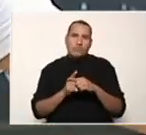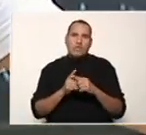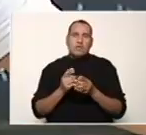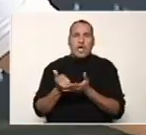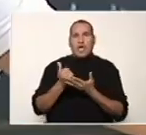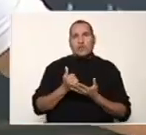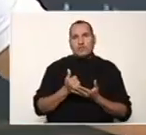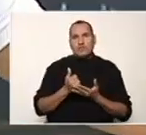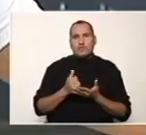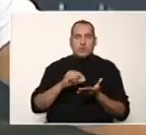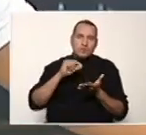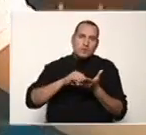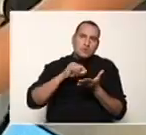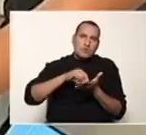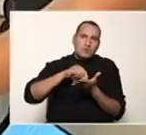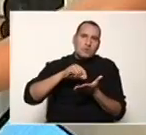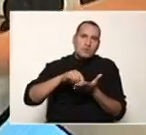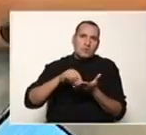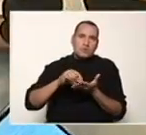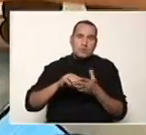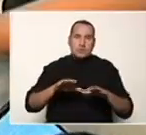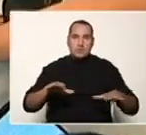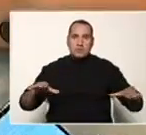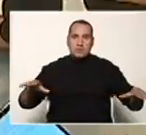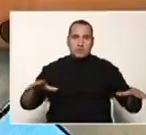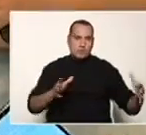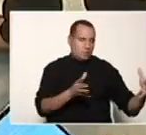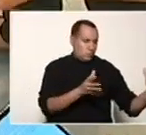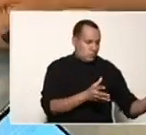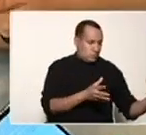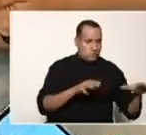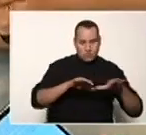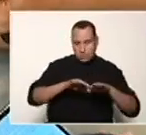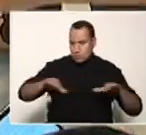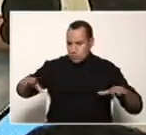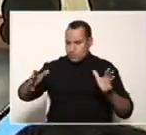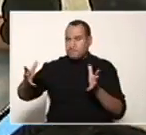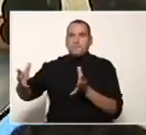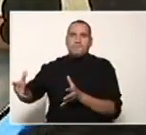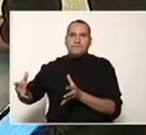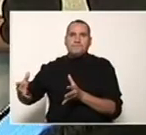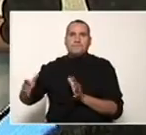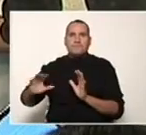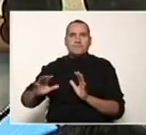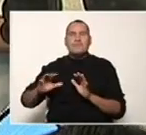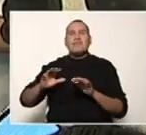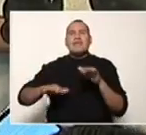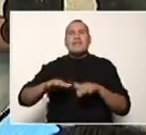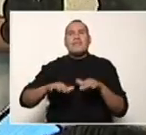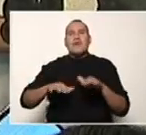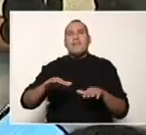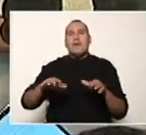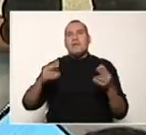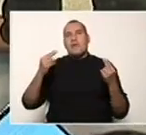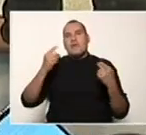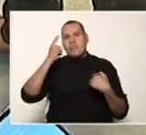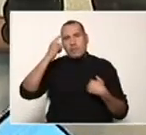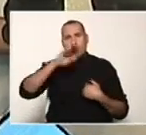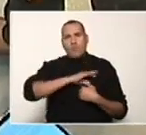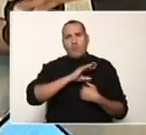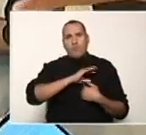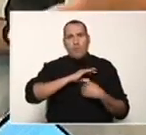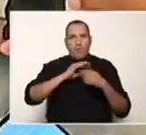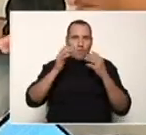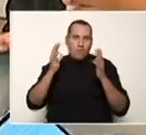ayudas técnicas que ocupan espacio y que él va a manejar de manera simultánea, dependiendo del nivel de autonomía que posea el estudiante,